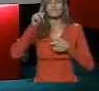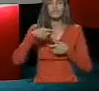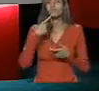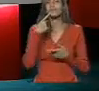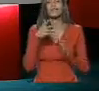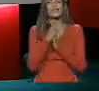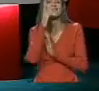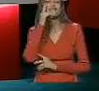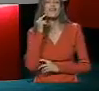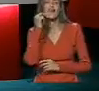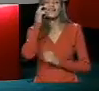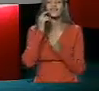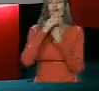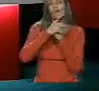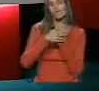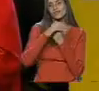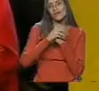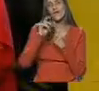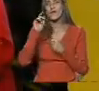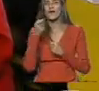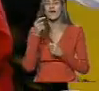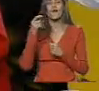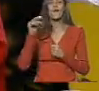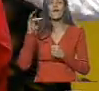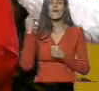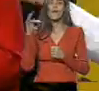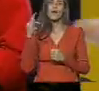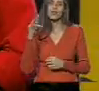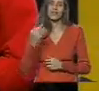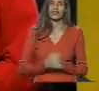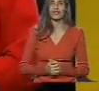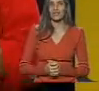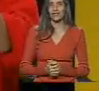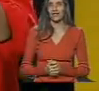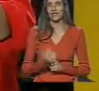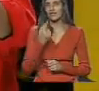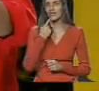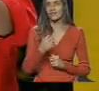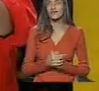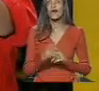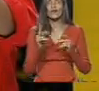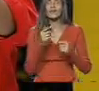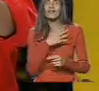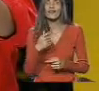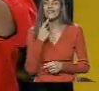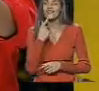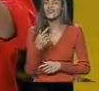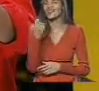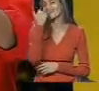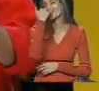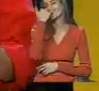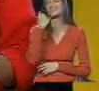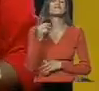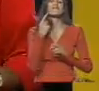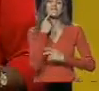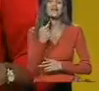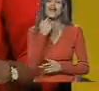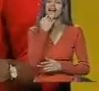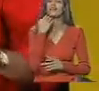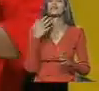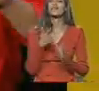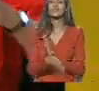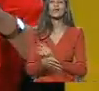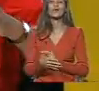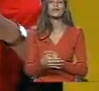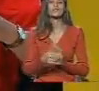negrito consentido de Guarena, Guatiri. Mira Lilian, yo quería que tú nos comentaras, yo comentaras Lilian,